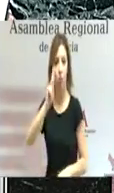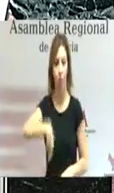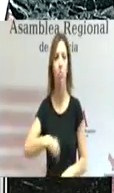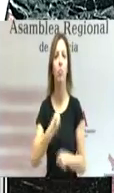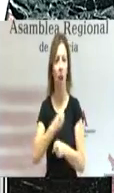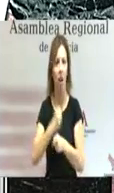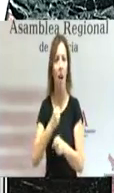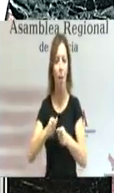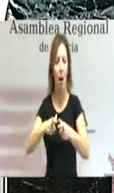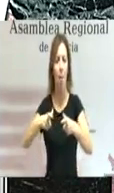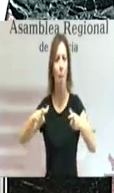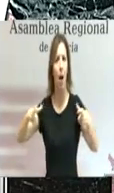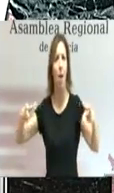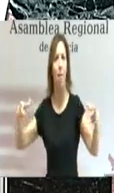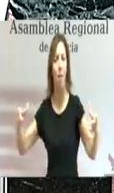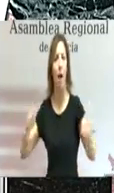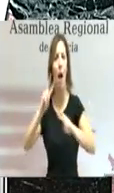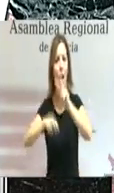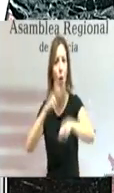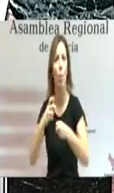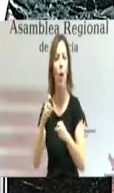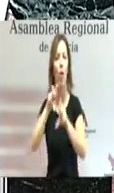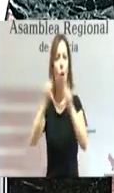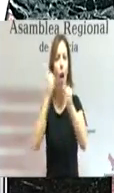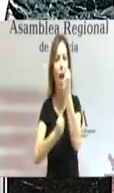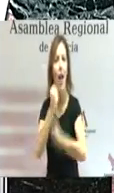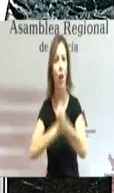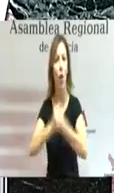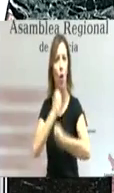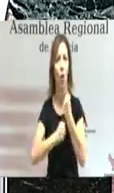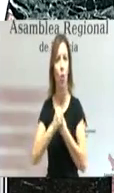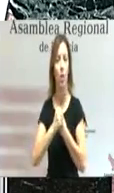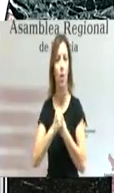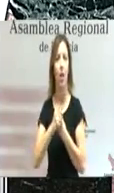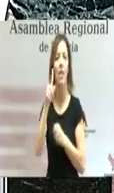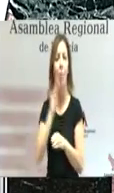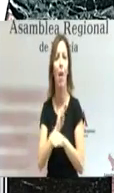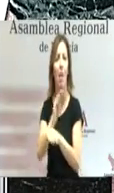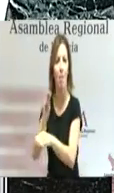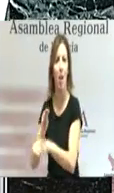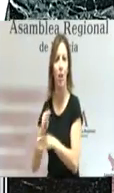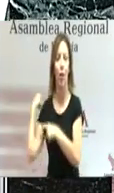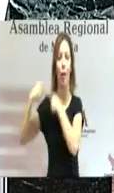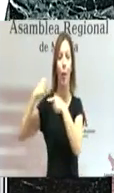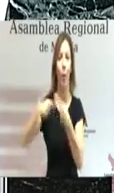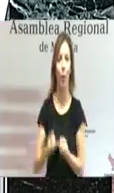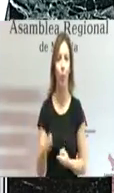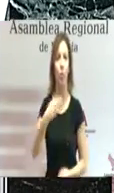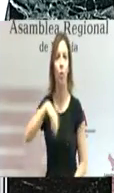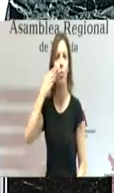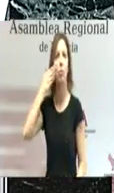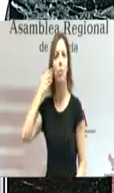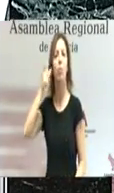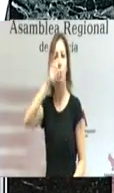artífices del crecimiento, de la recuperación económica y la generación de inversiones. Nos sentimos orgullosos de